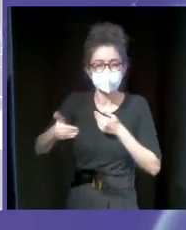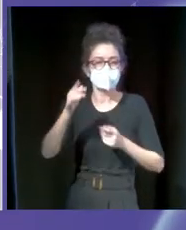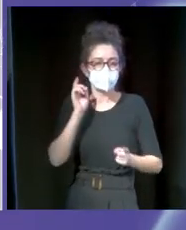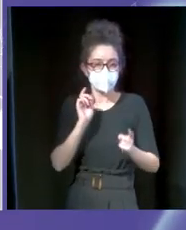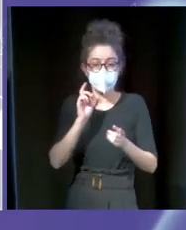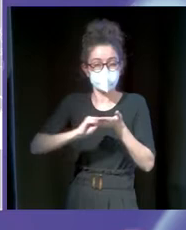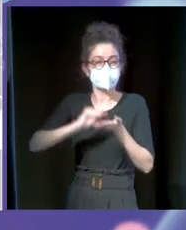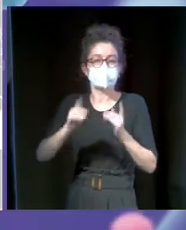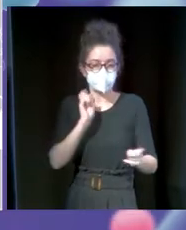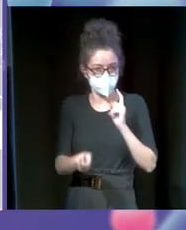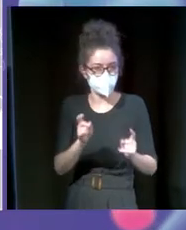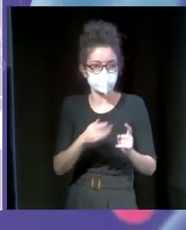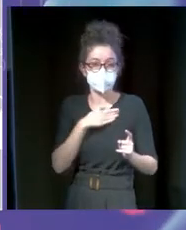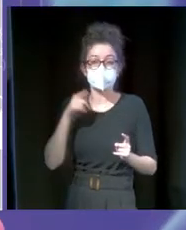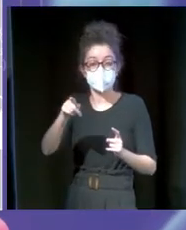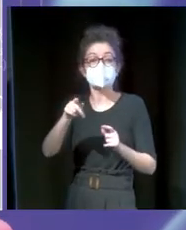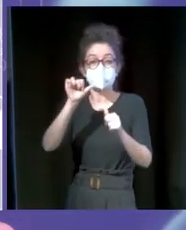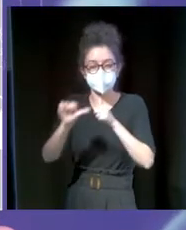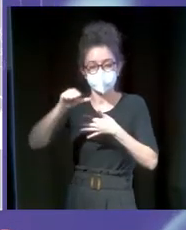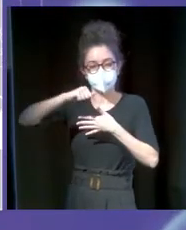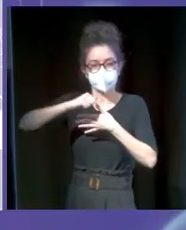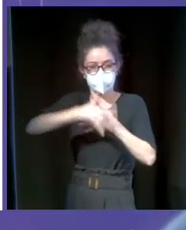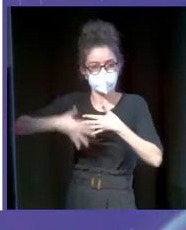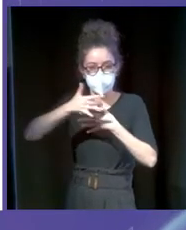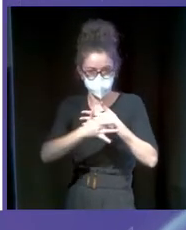oficina y, de ahí, expandirnos por toda Latinoamérica.